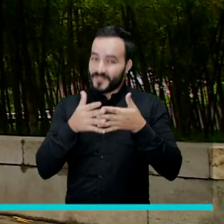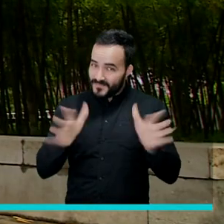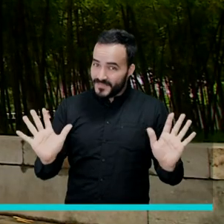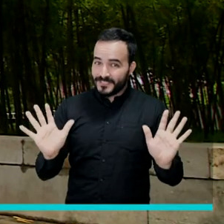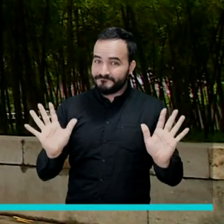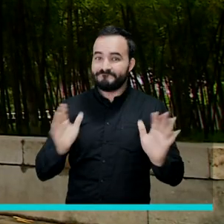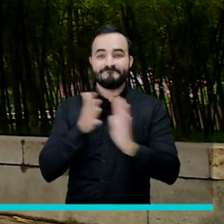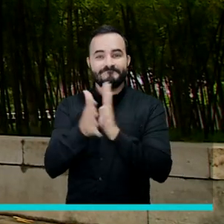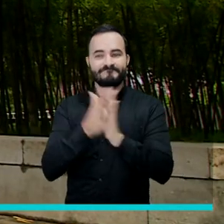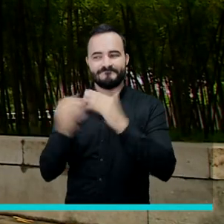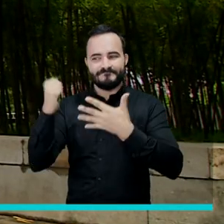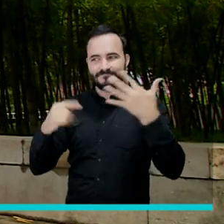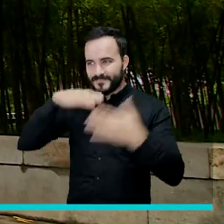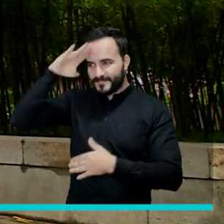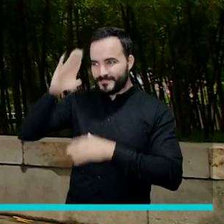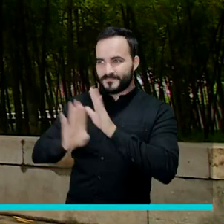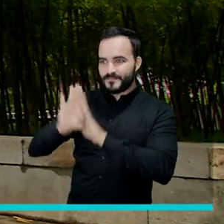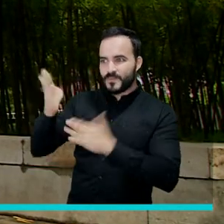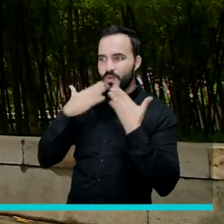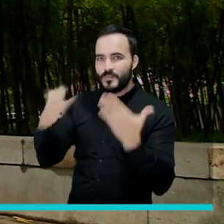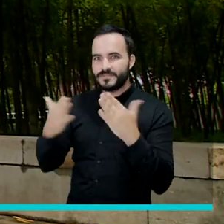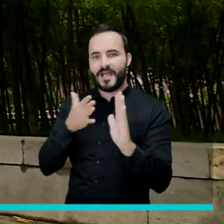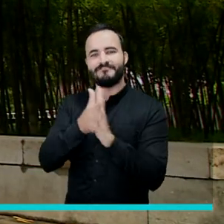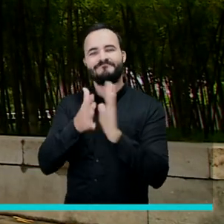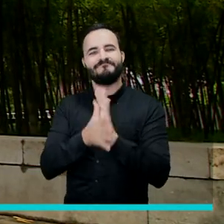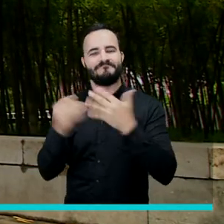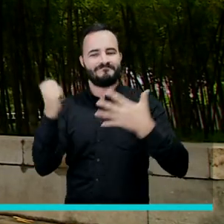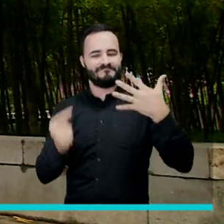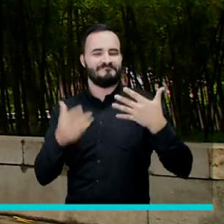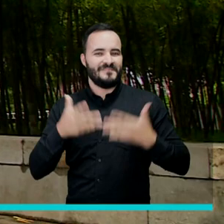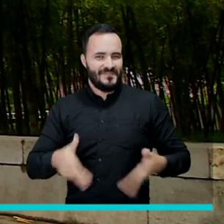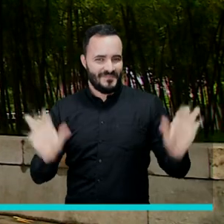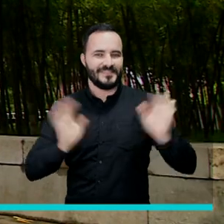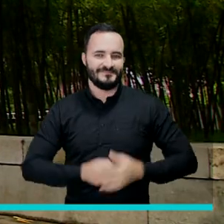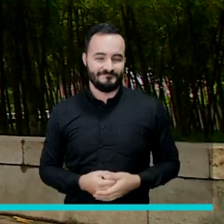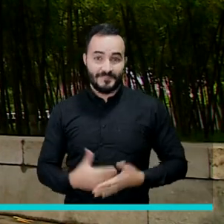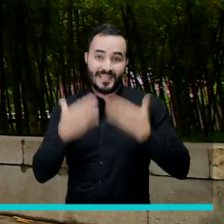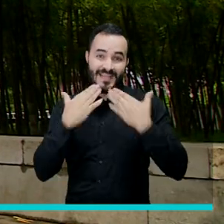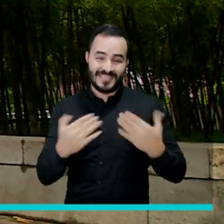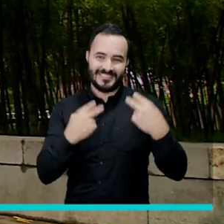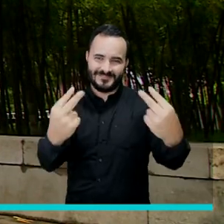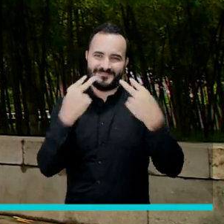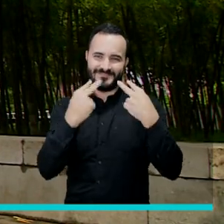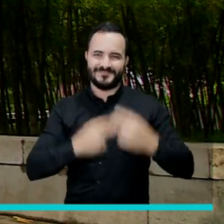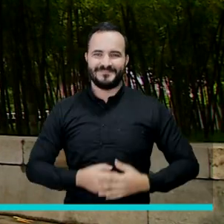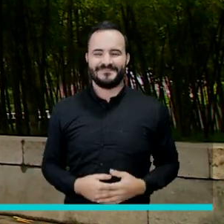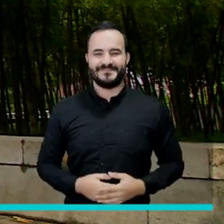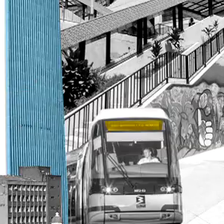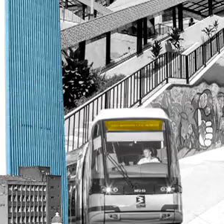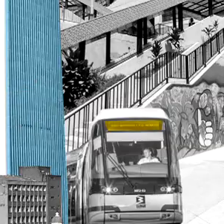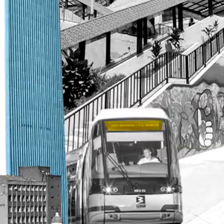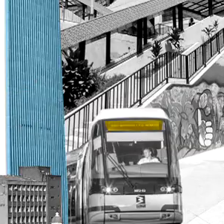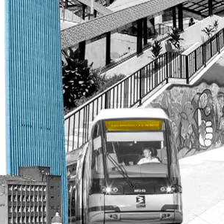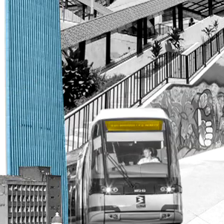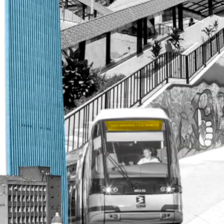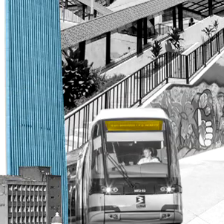Hasta aquí una nueva emisión de Medellín Conecta TV con más historias de nuestra Medellín Futuro. Gracias por acompañarnos.